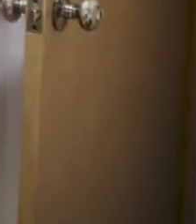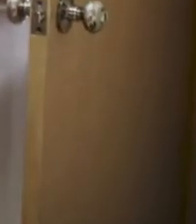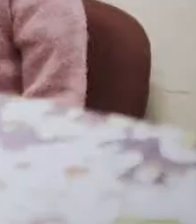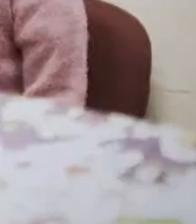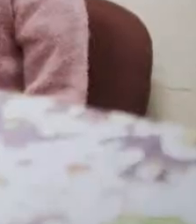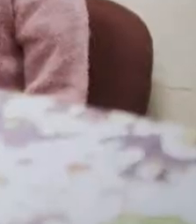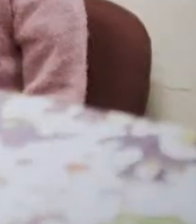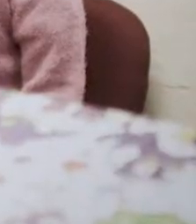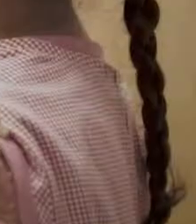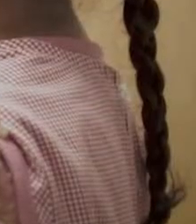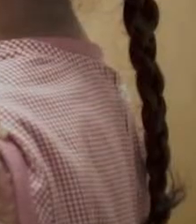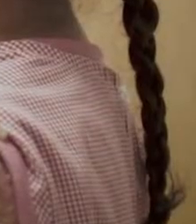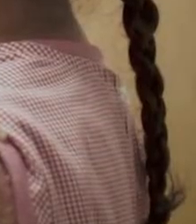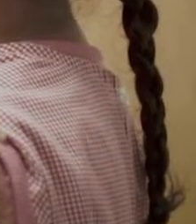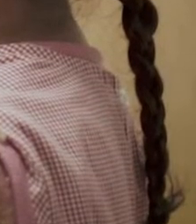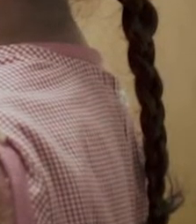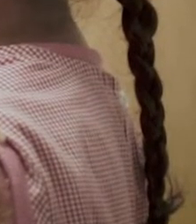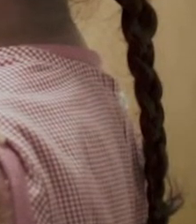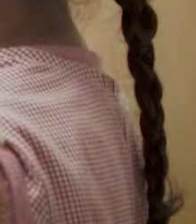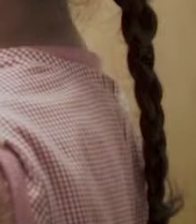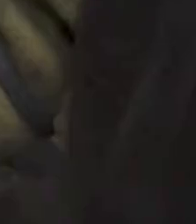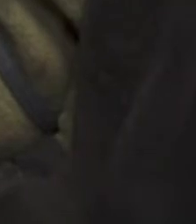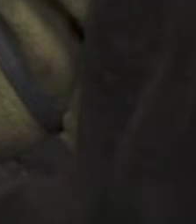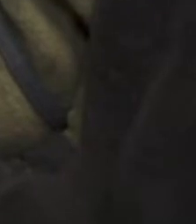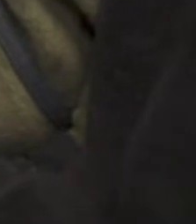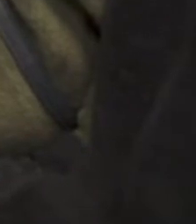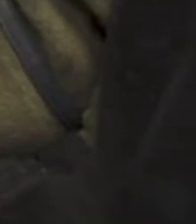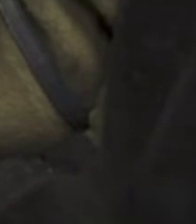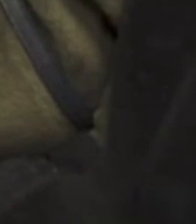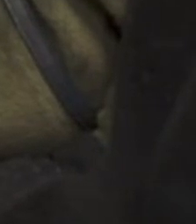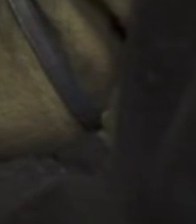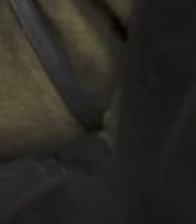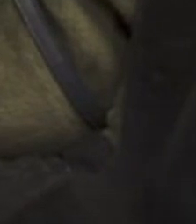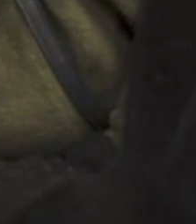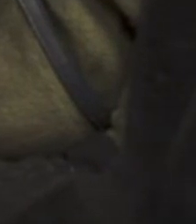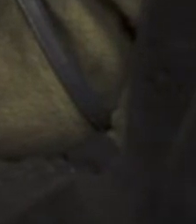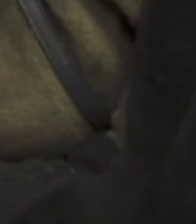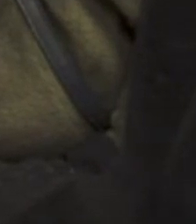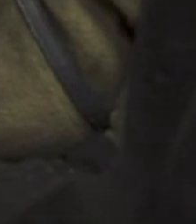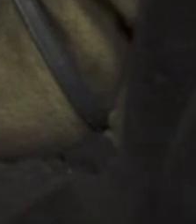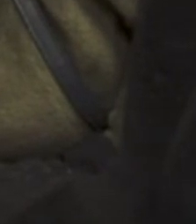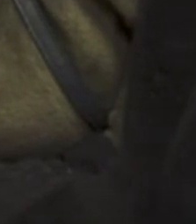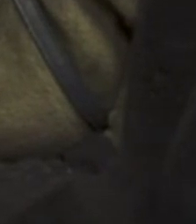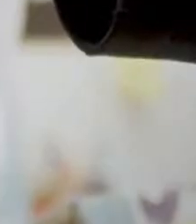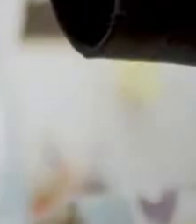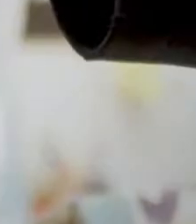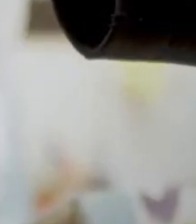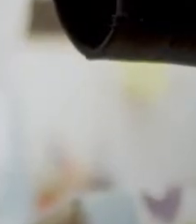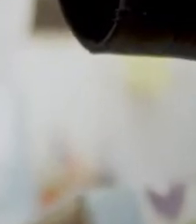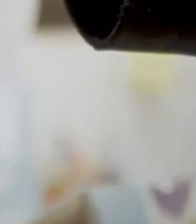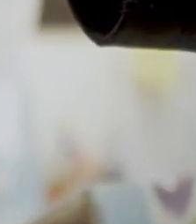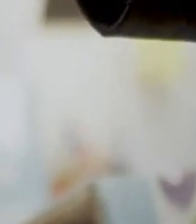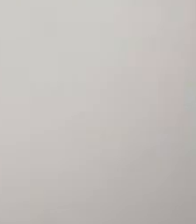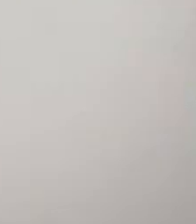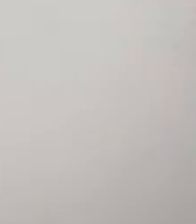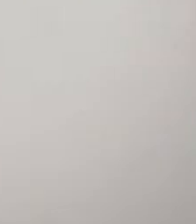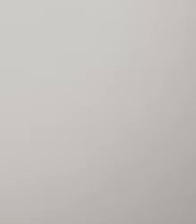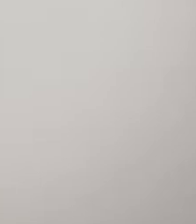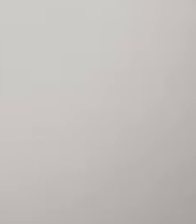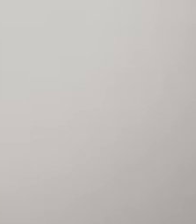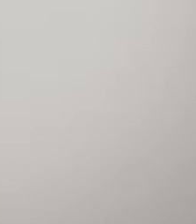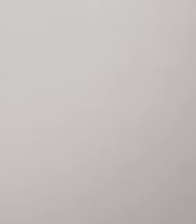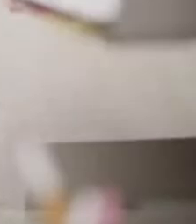la mejor forma de protegernos Acude a tu unidad de salud para vacunar a niñas y niños de 6 a 59 meses personas con